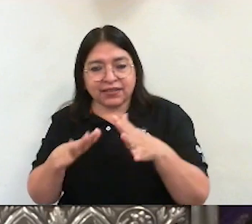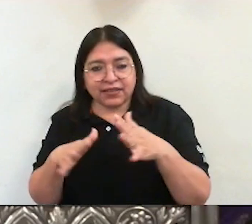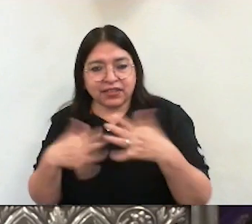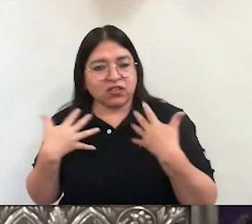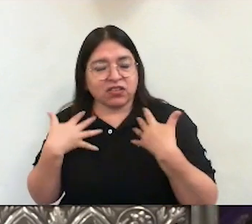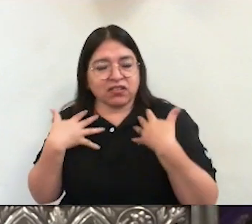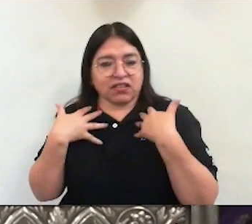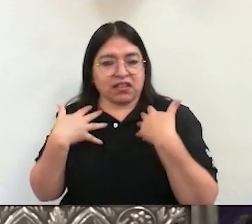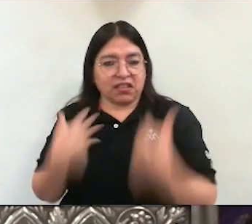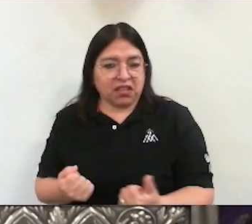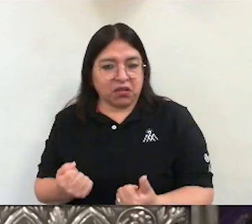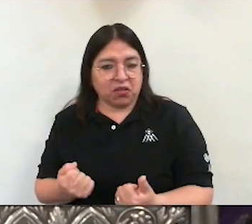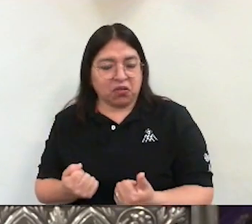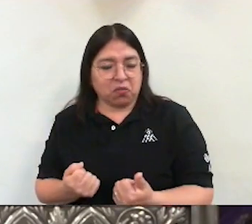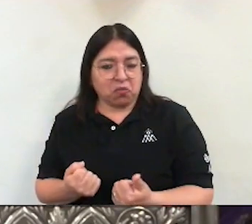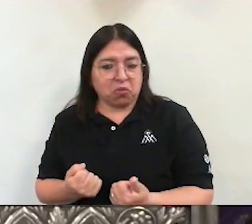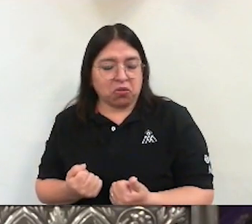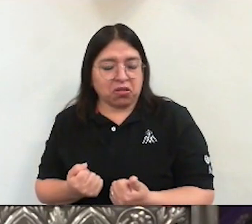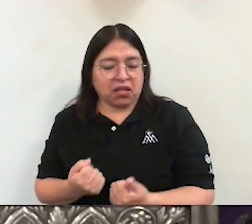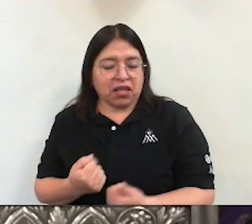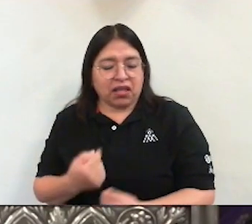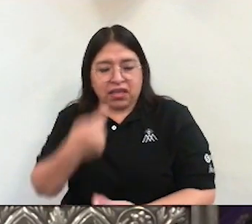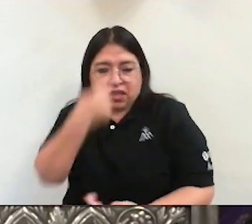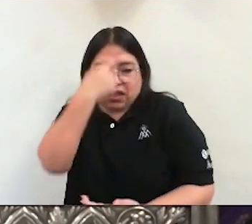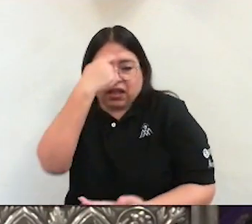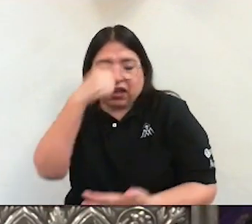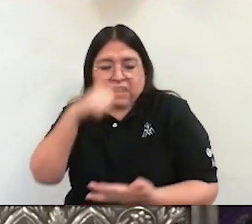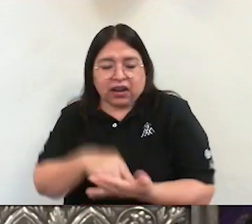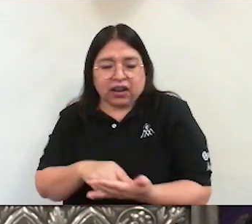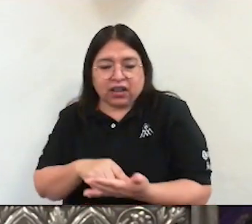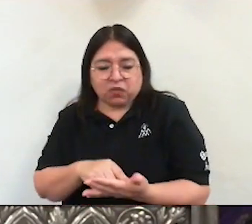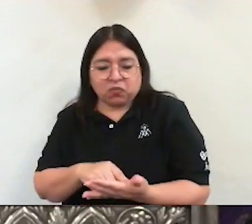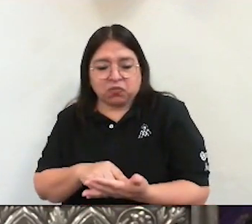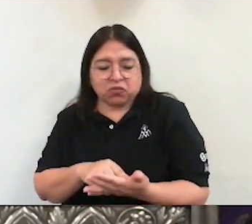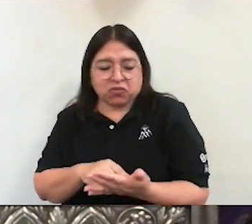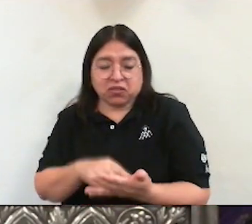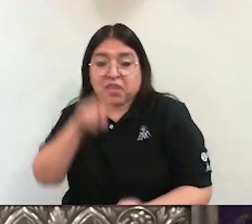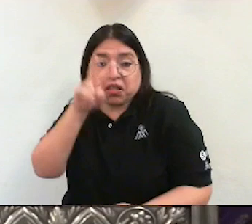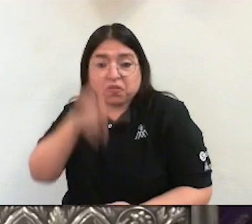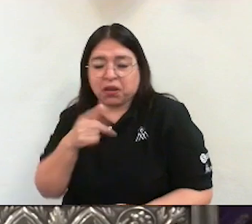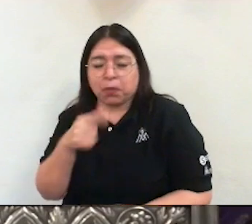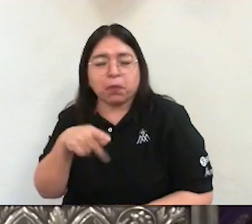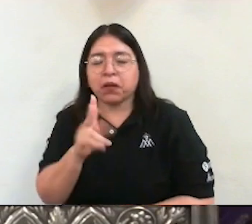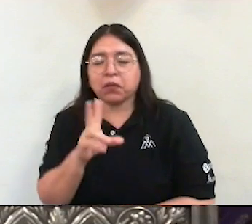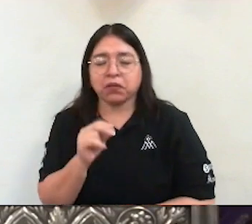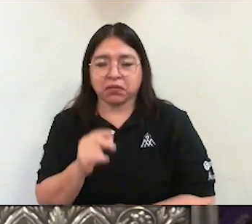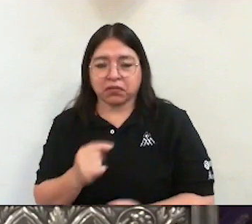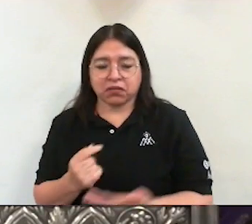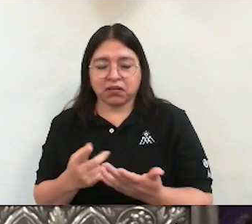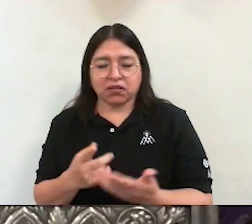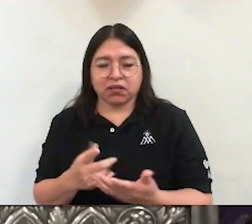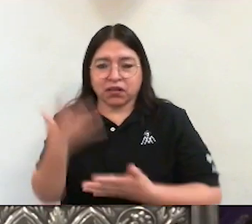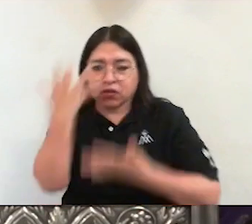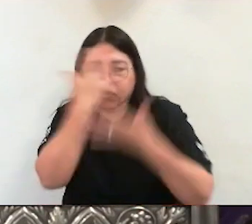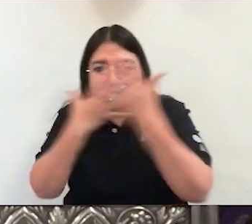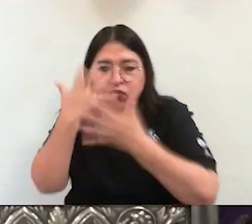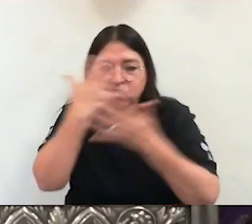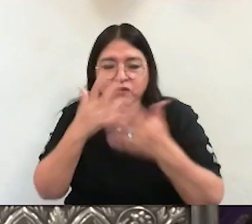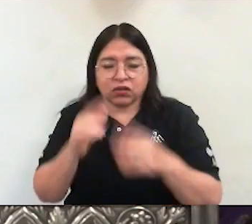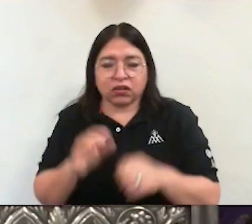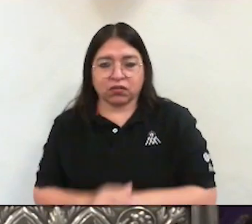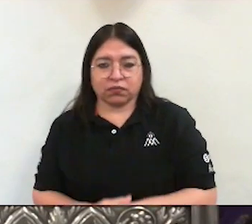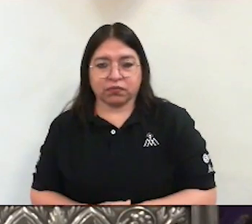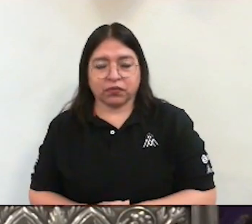en las que se pone como centro y valor lo que